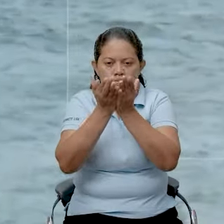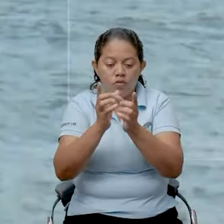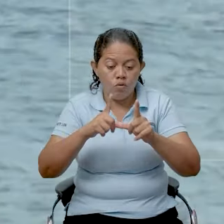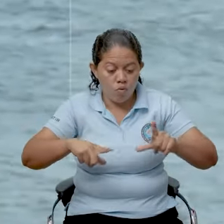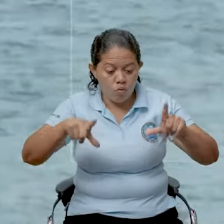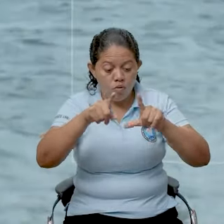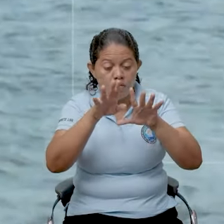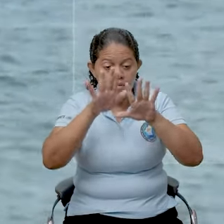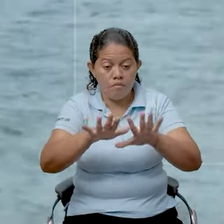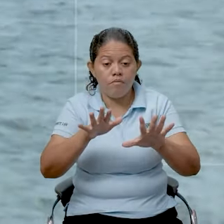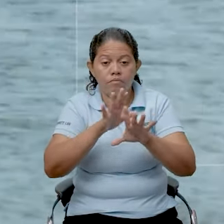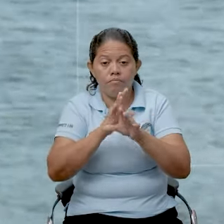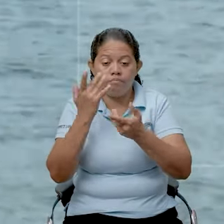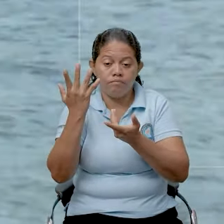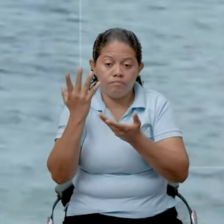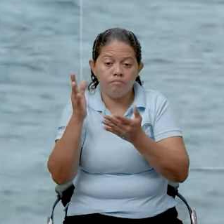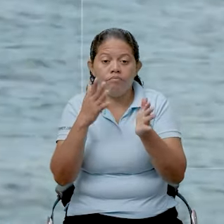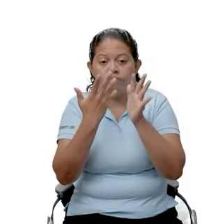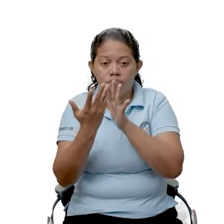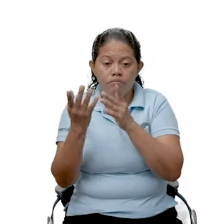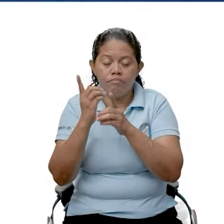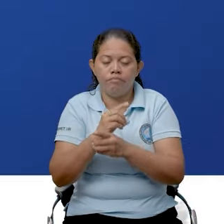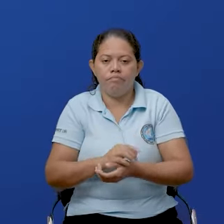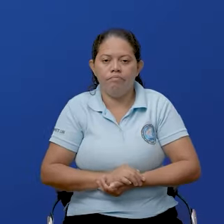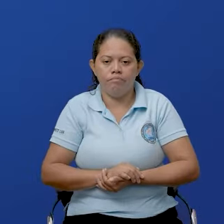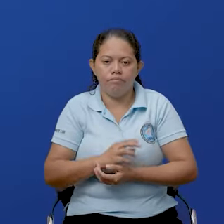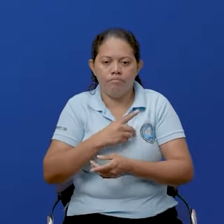seguras ante la posibilidad de marejadas.